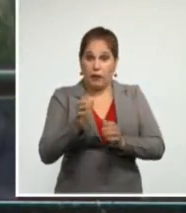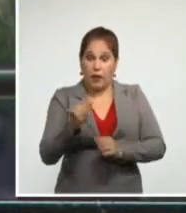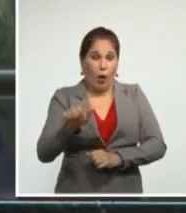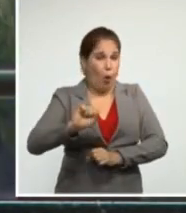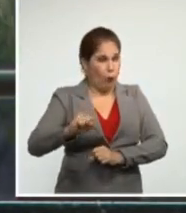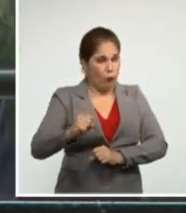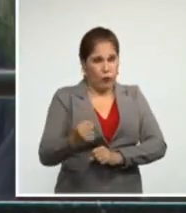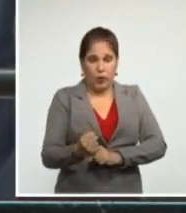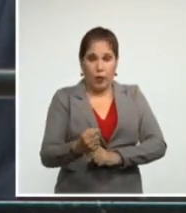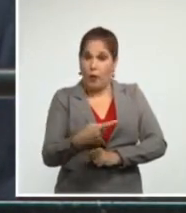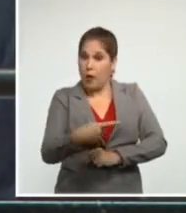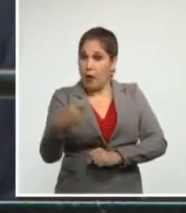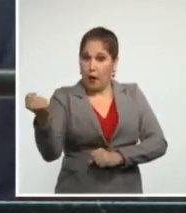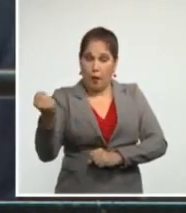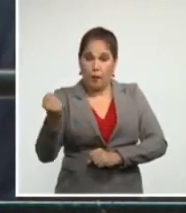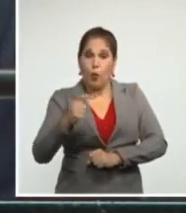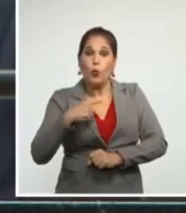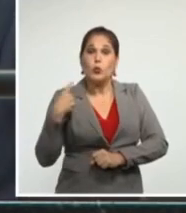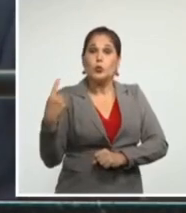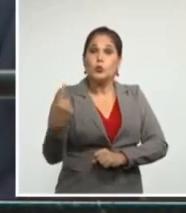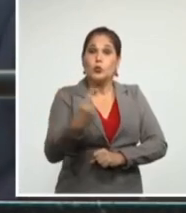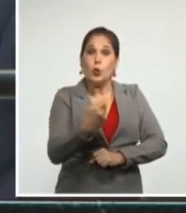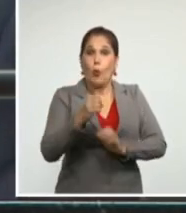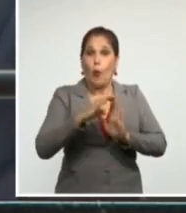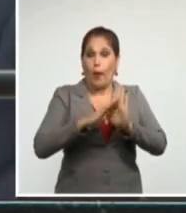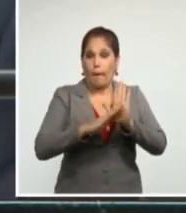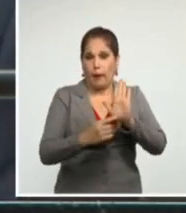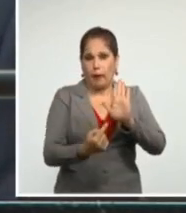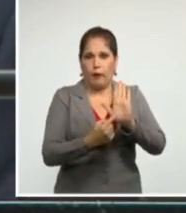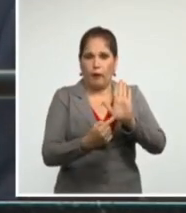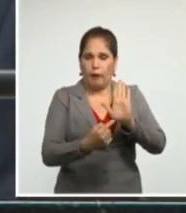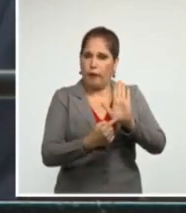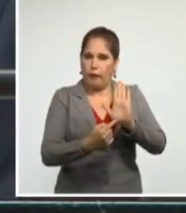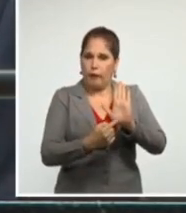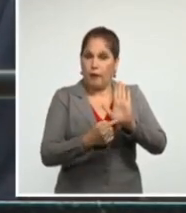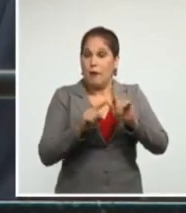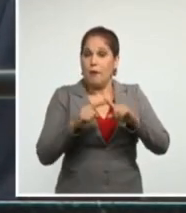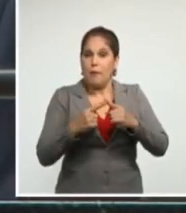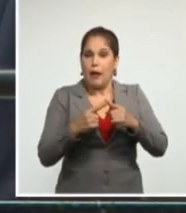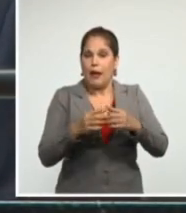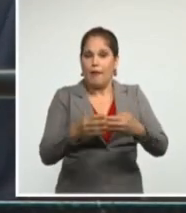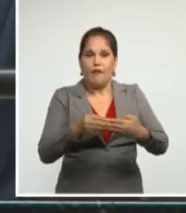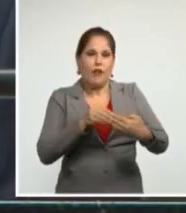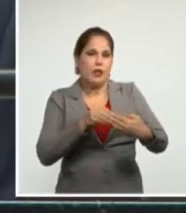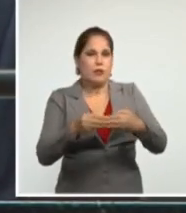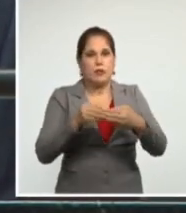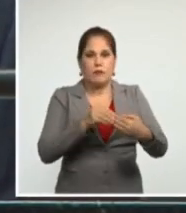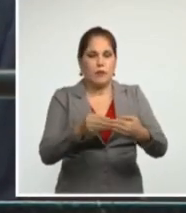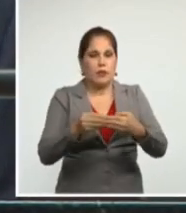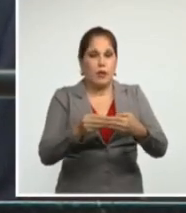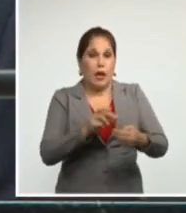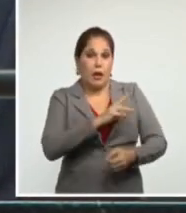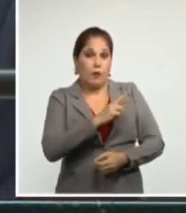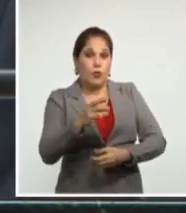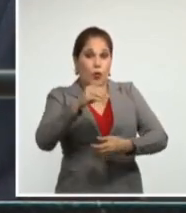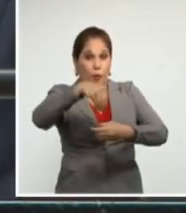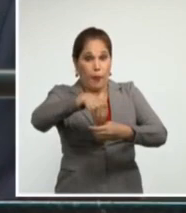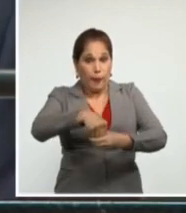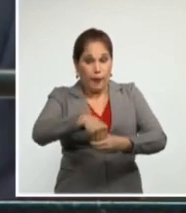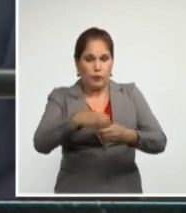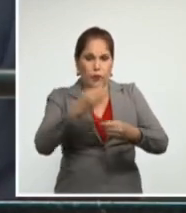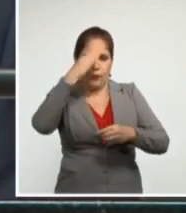todos los medios posibles para debilitar la vida económica